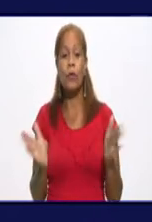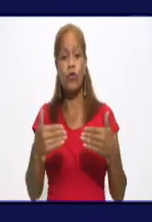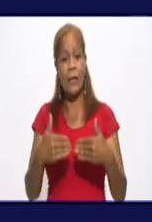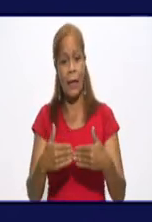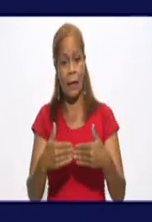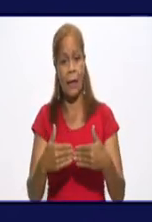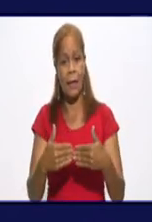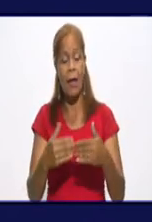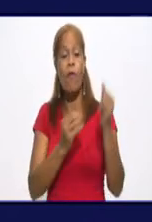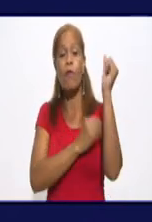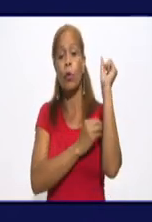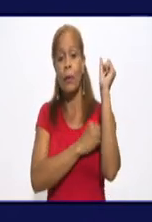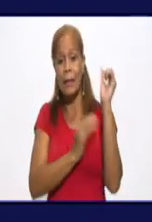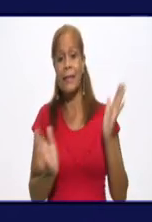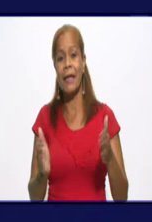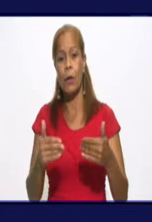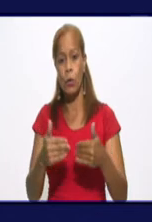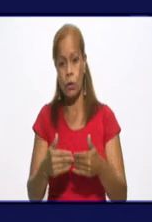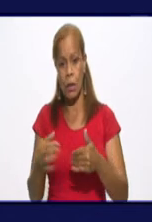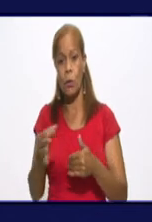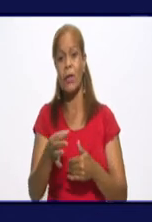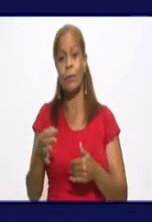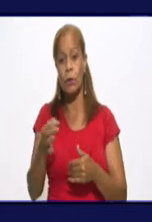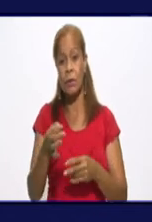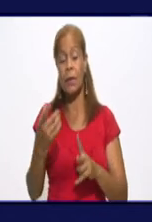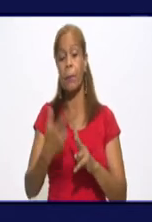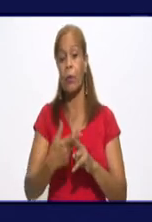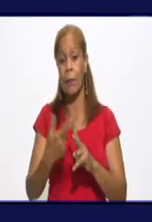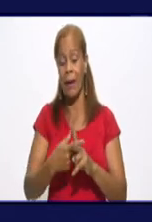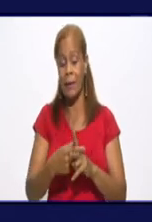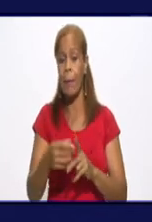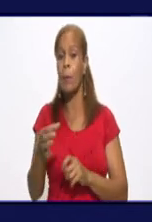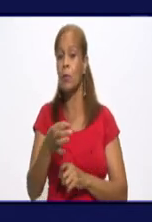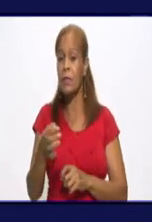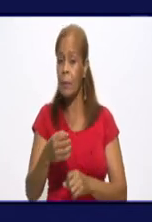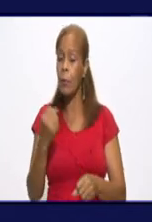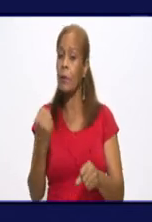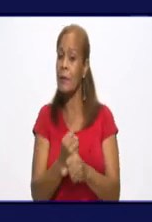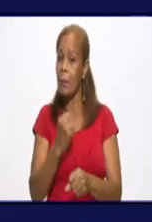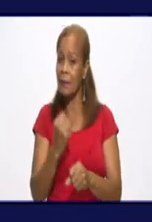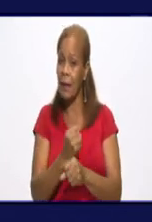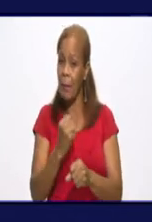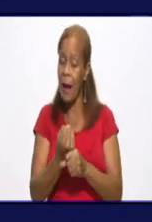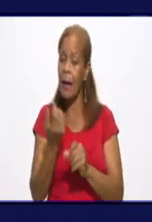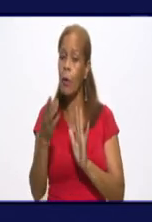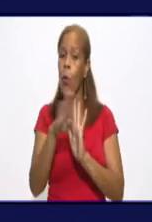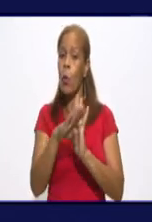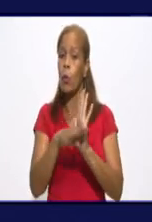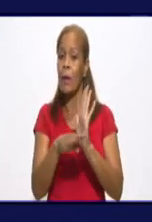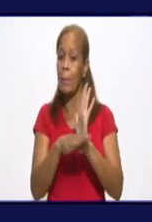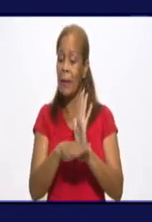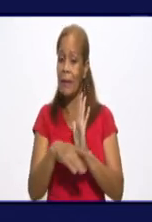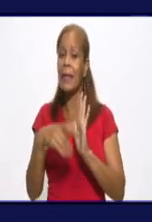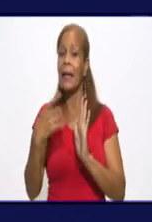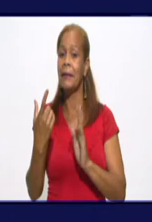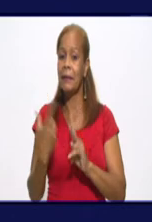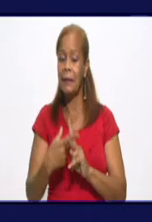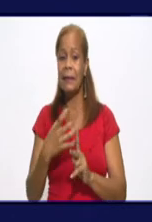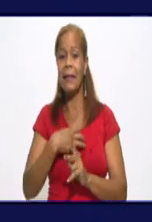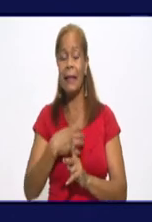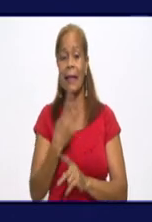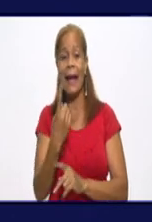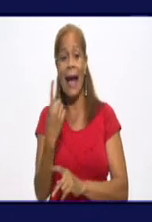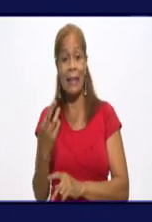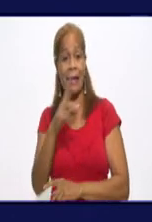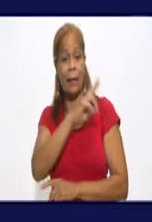municipio de Bayamo y el resto de los municipios, porque se va a trabajar por un protocolo donde tiene que responsabilidad le corresponde a cada